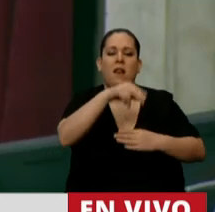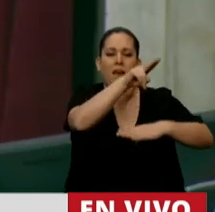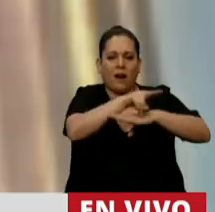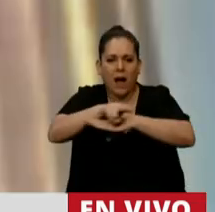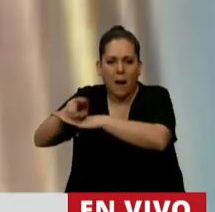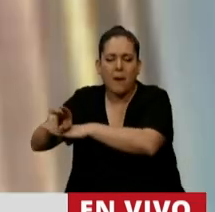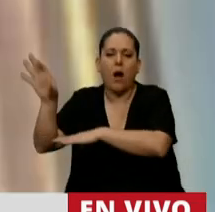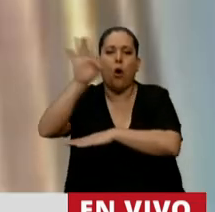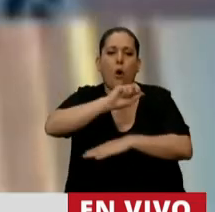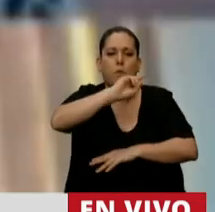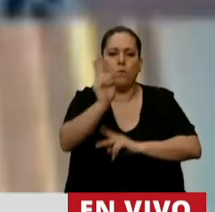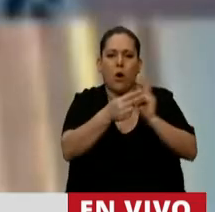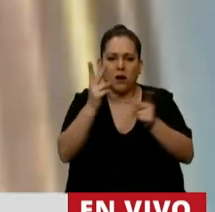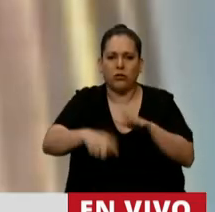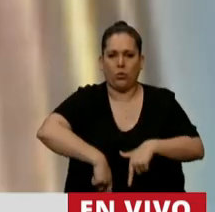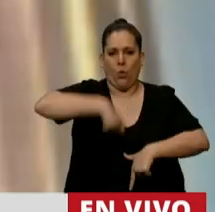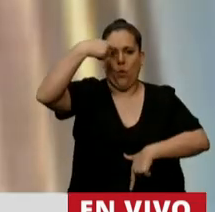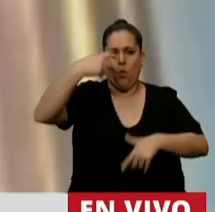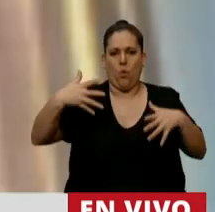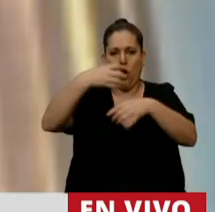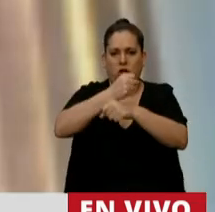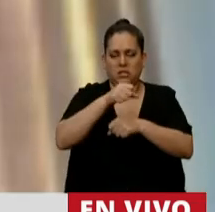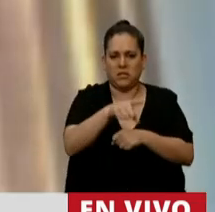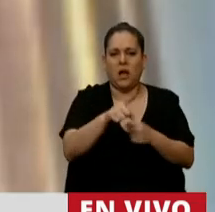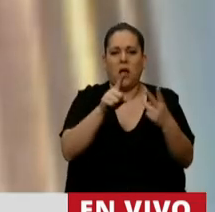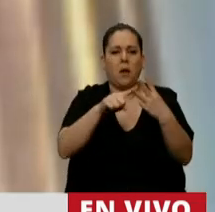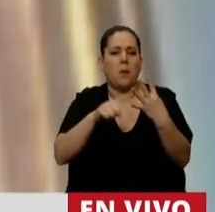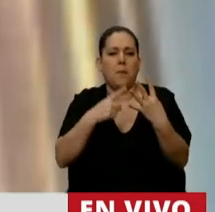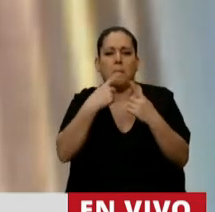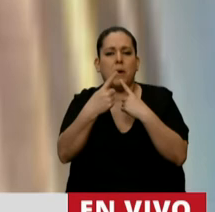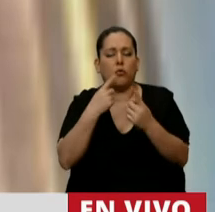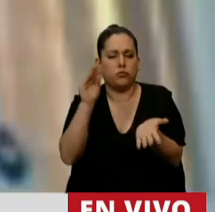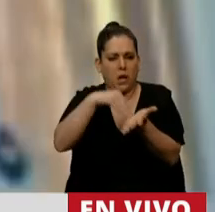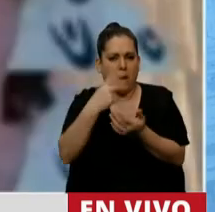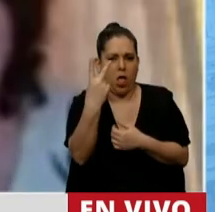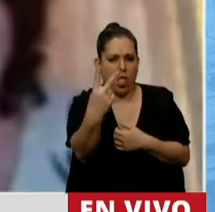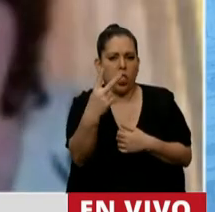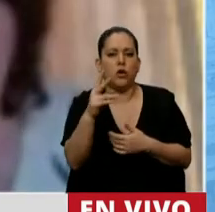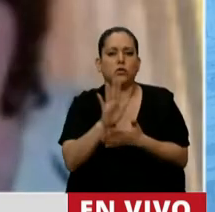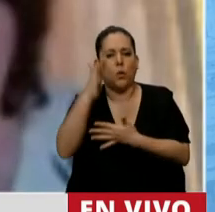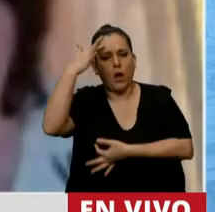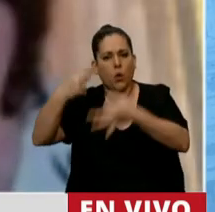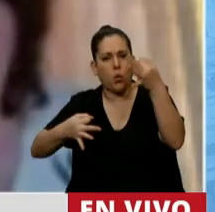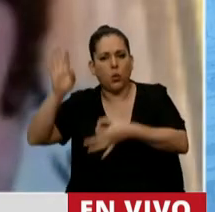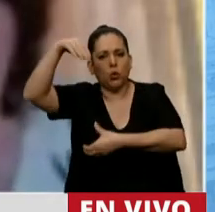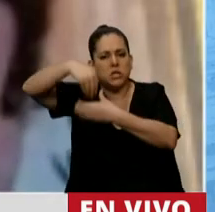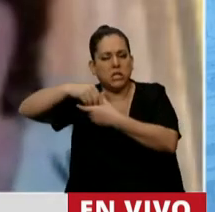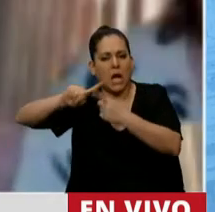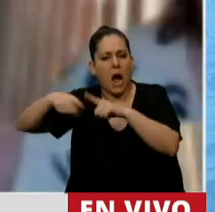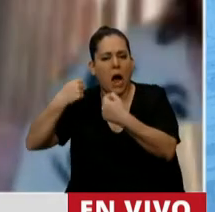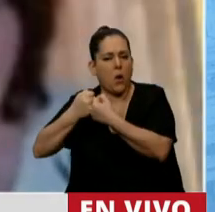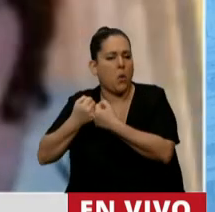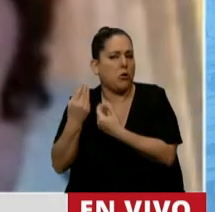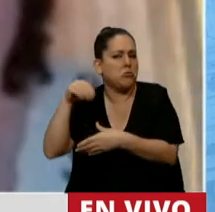de bolsas de cadáveres. Por otra parte, dos preguntas más, cuál es la participación que tienen las jurisdicciones en la celebración de dichos acuerdos,